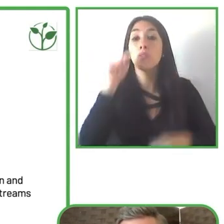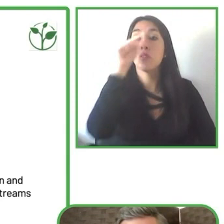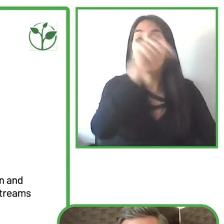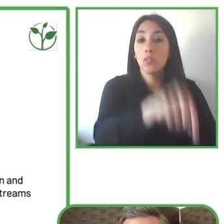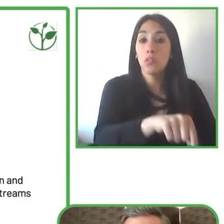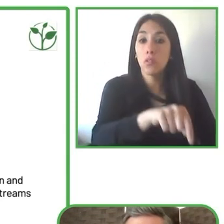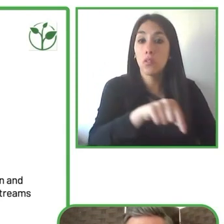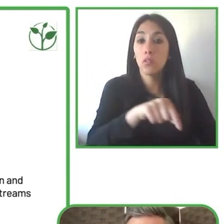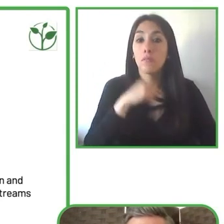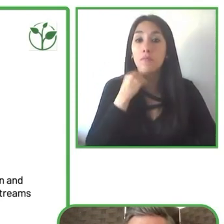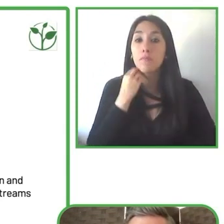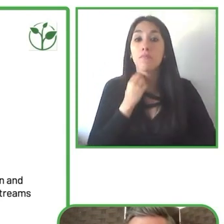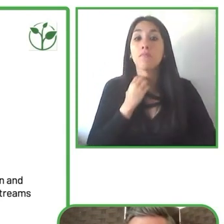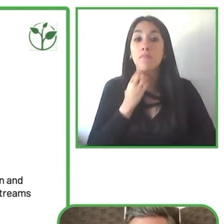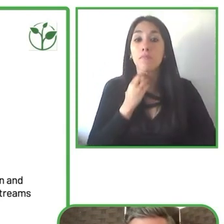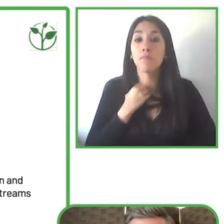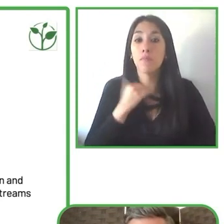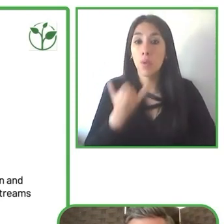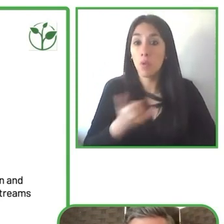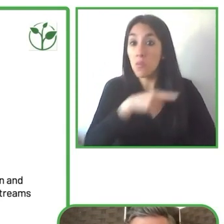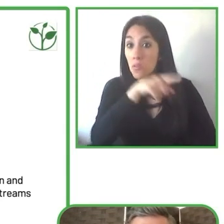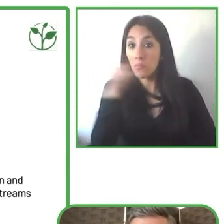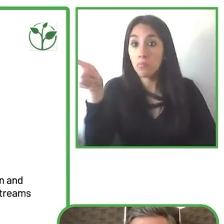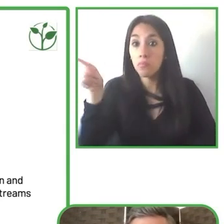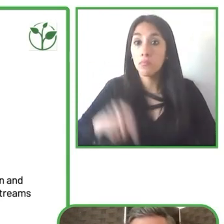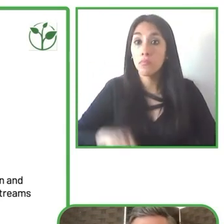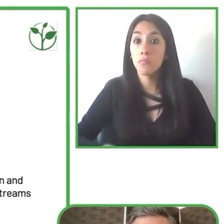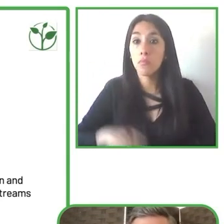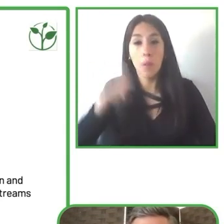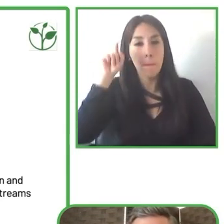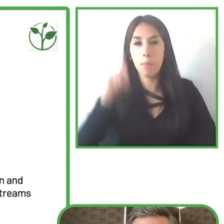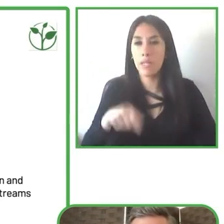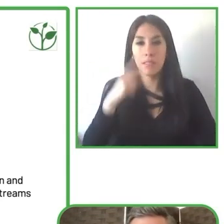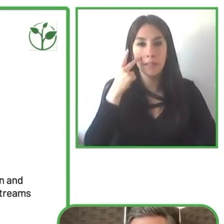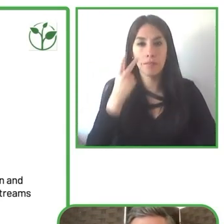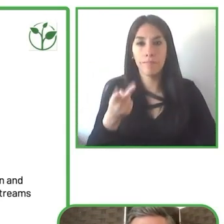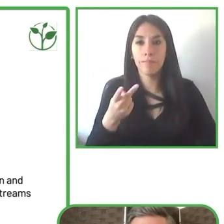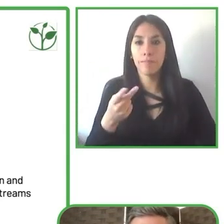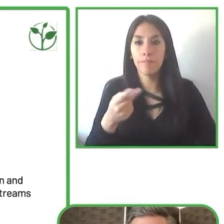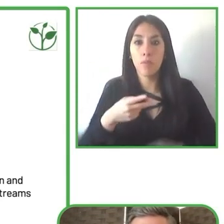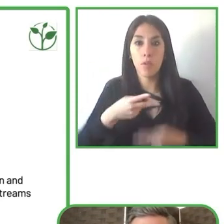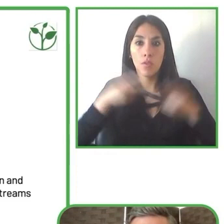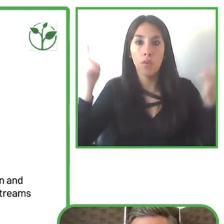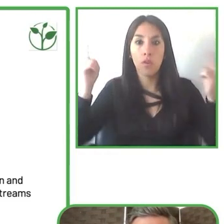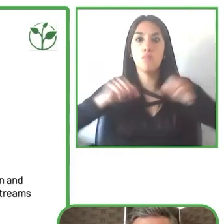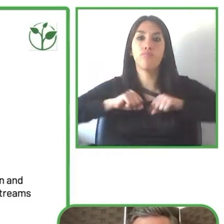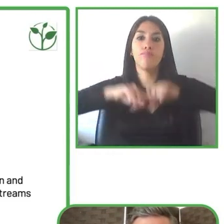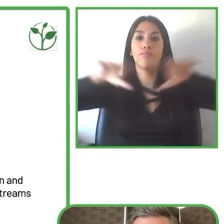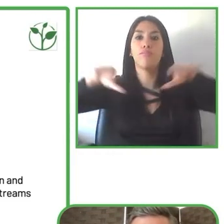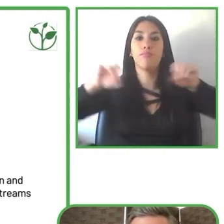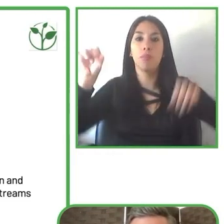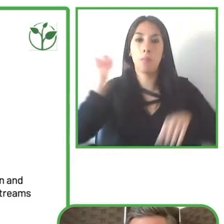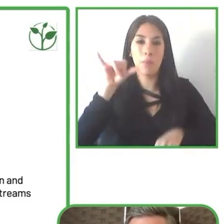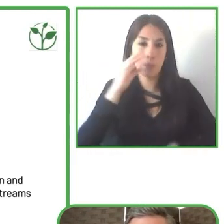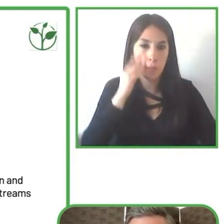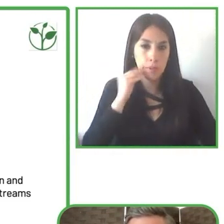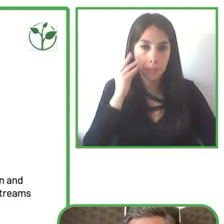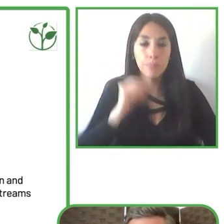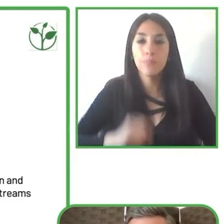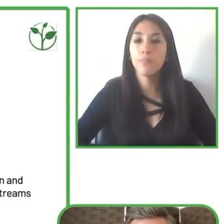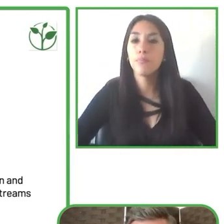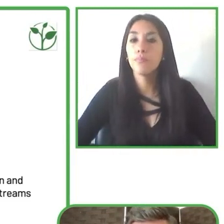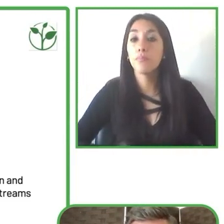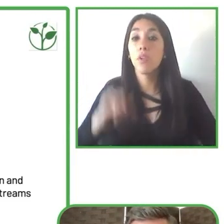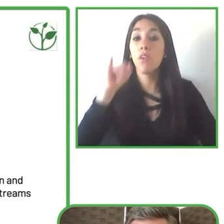la misma iniciativa en sus experiencias al tener las experiencias de los anfitriones ya sea un